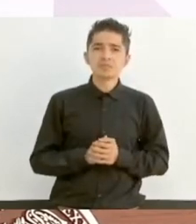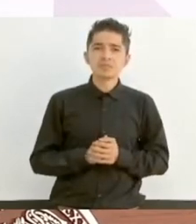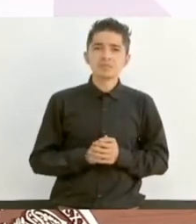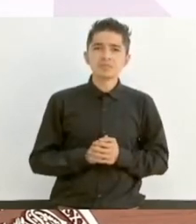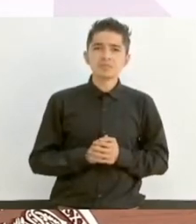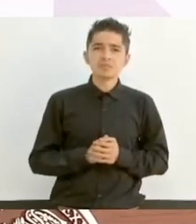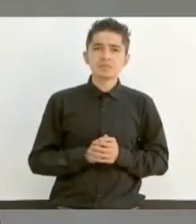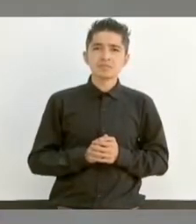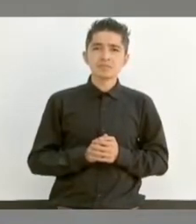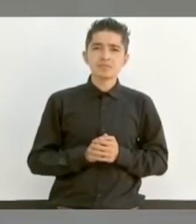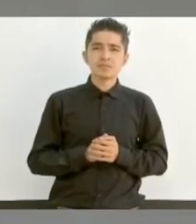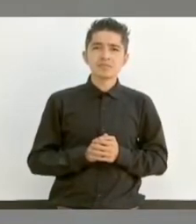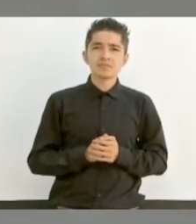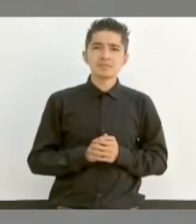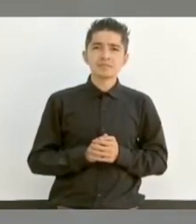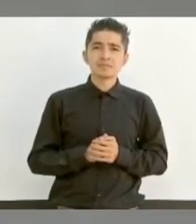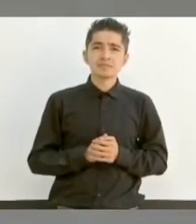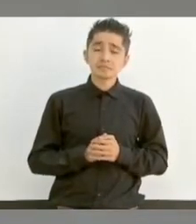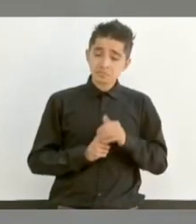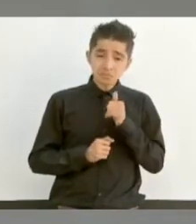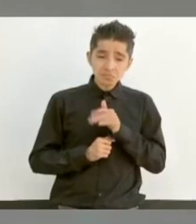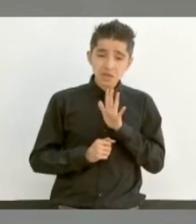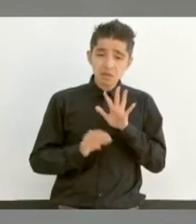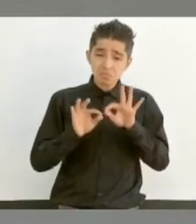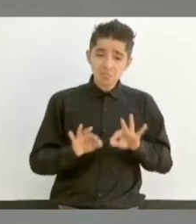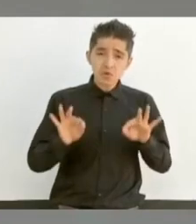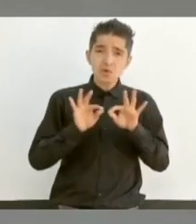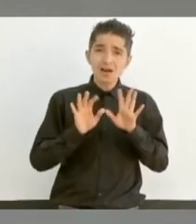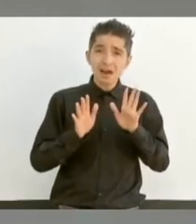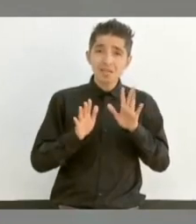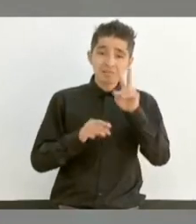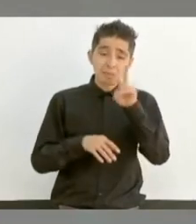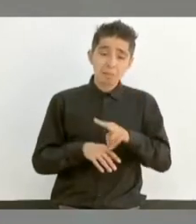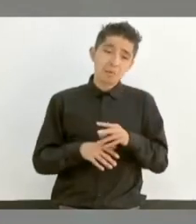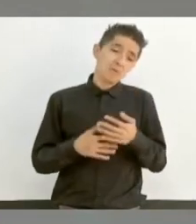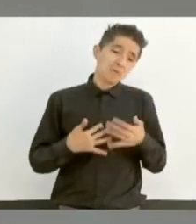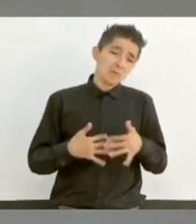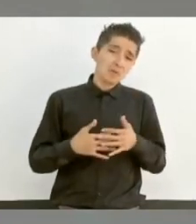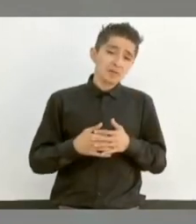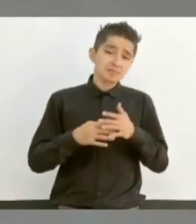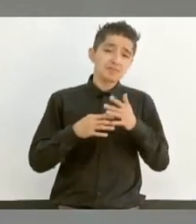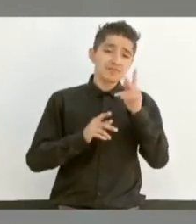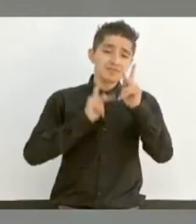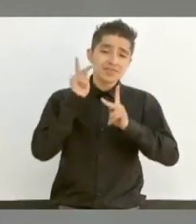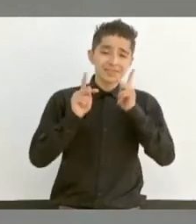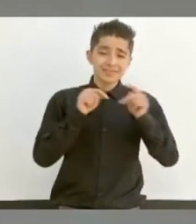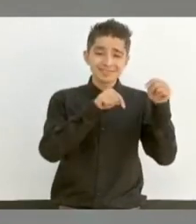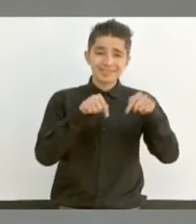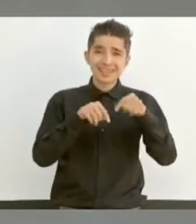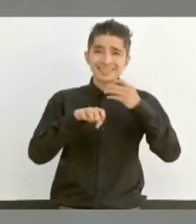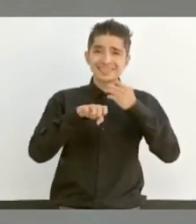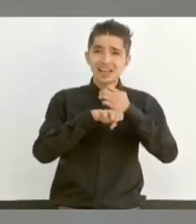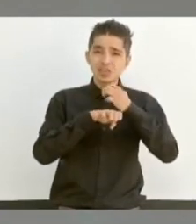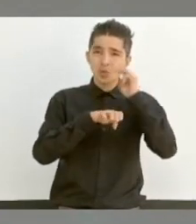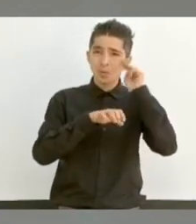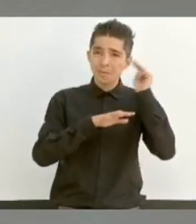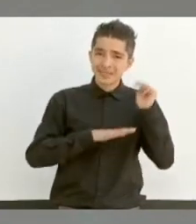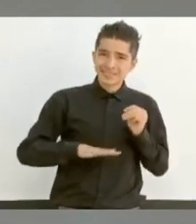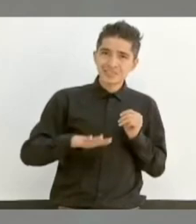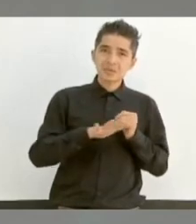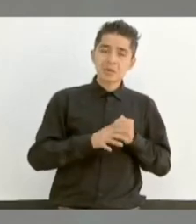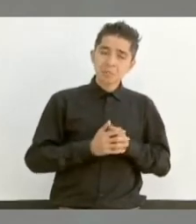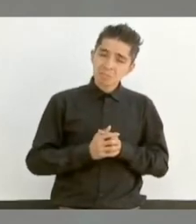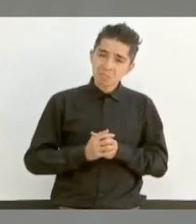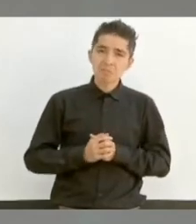visitar este estado de Michoacán con